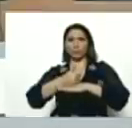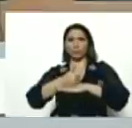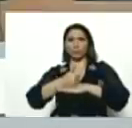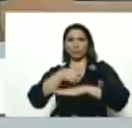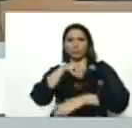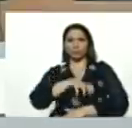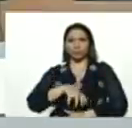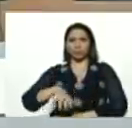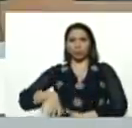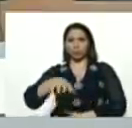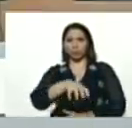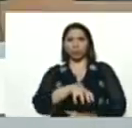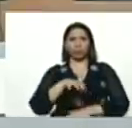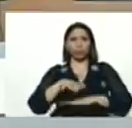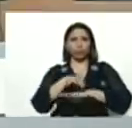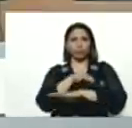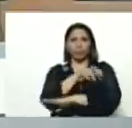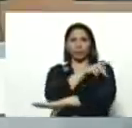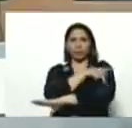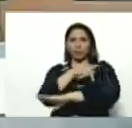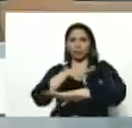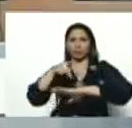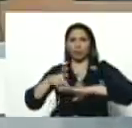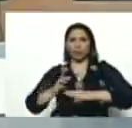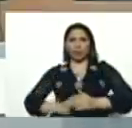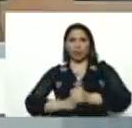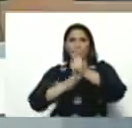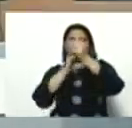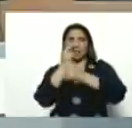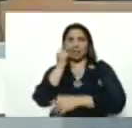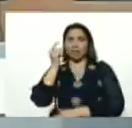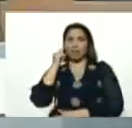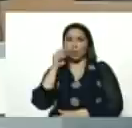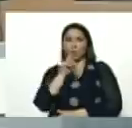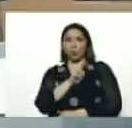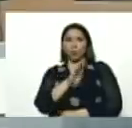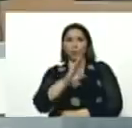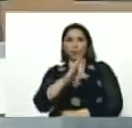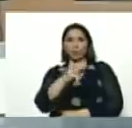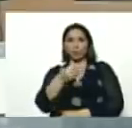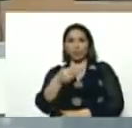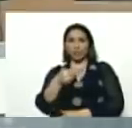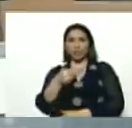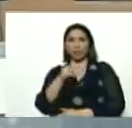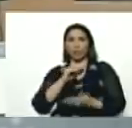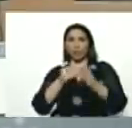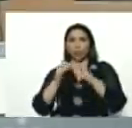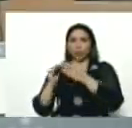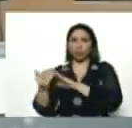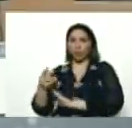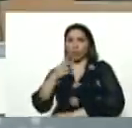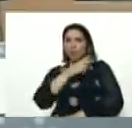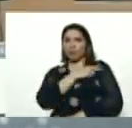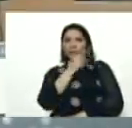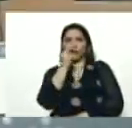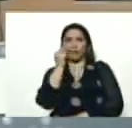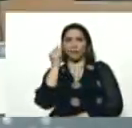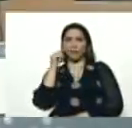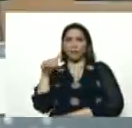estadales, municipales, parroquiales, líderes y lideresas de las UVC, de las comunidades, jefes y jefas de calle,